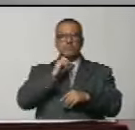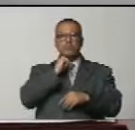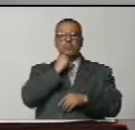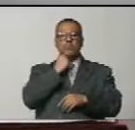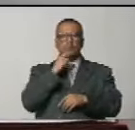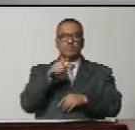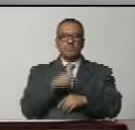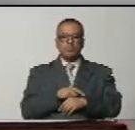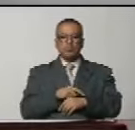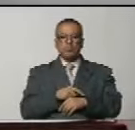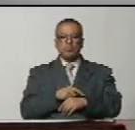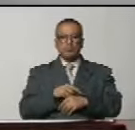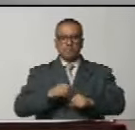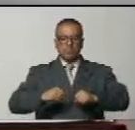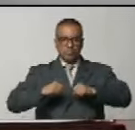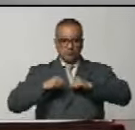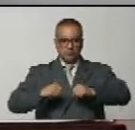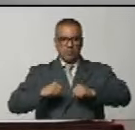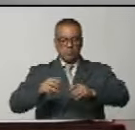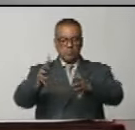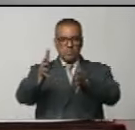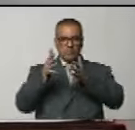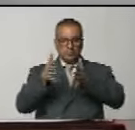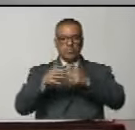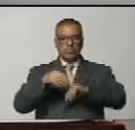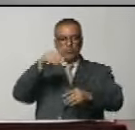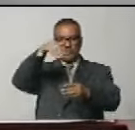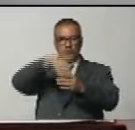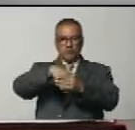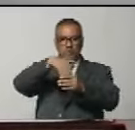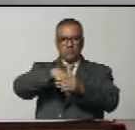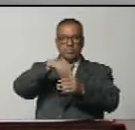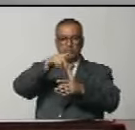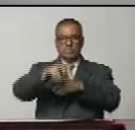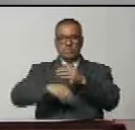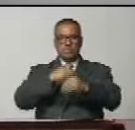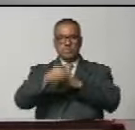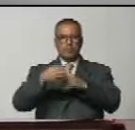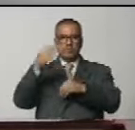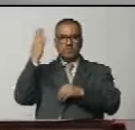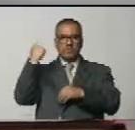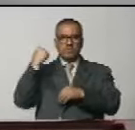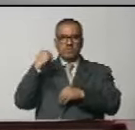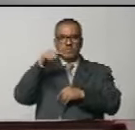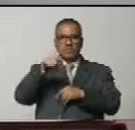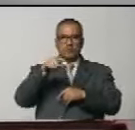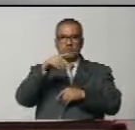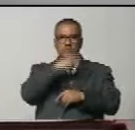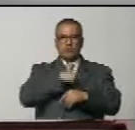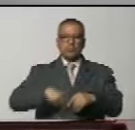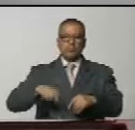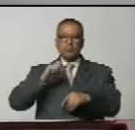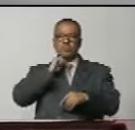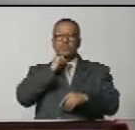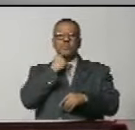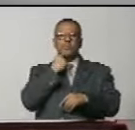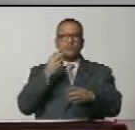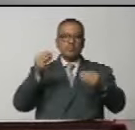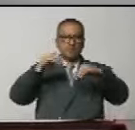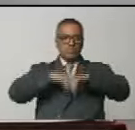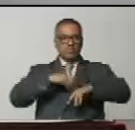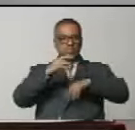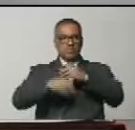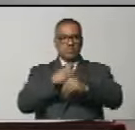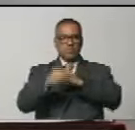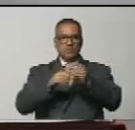rusa por la contundente victoria electoral que recibiera el presidente de la federación de Rusia de acuerdo a lo